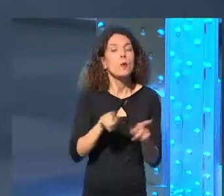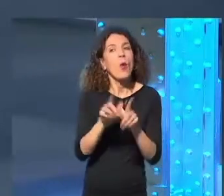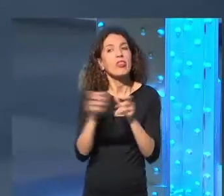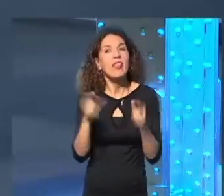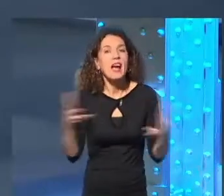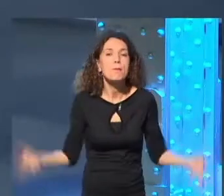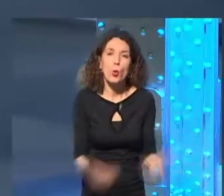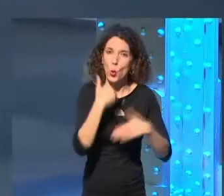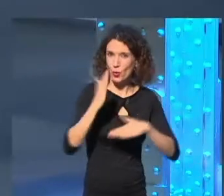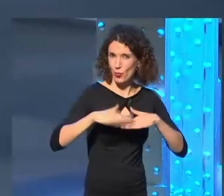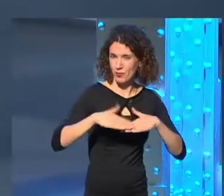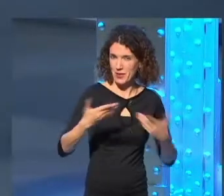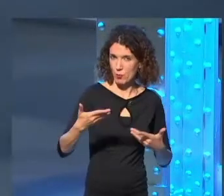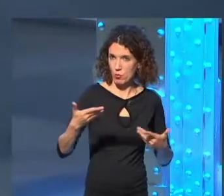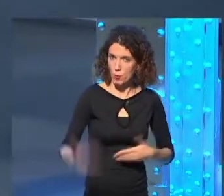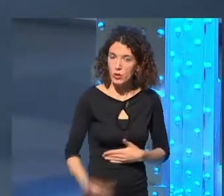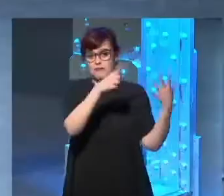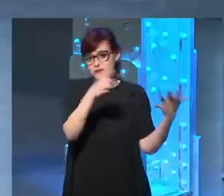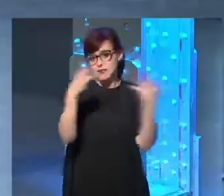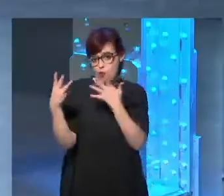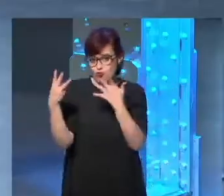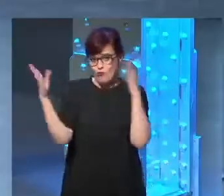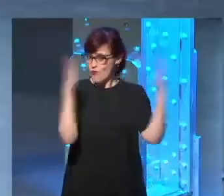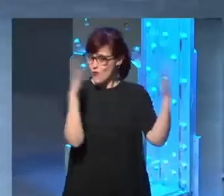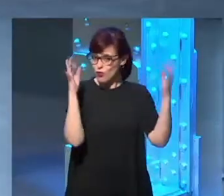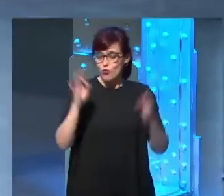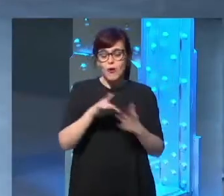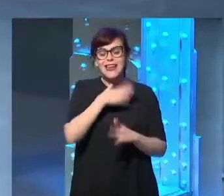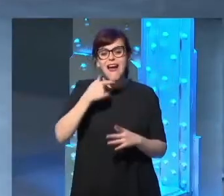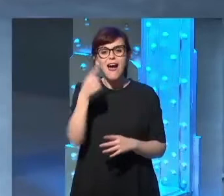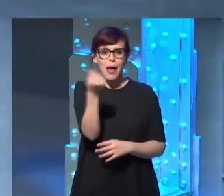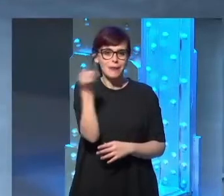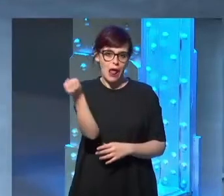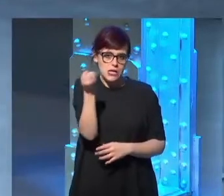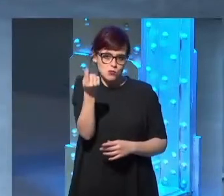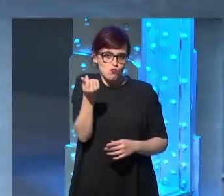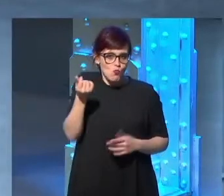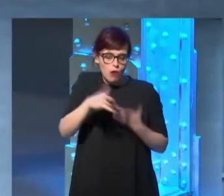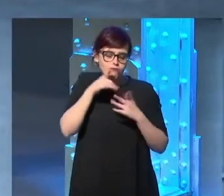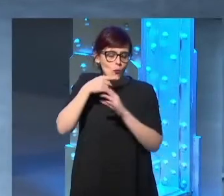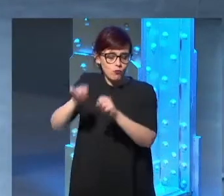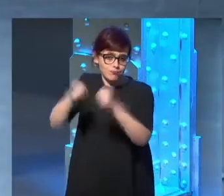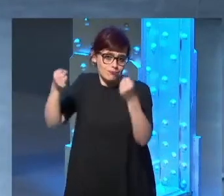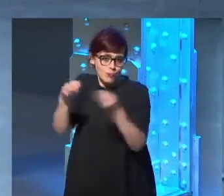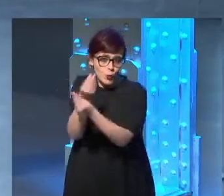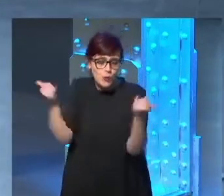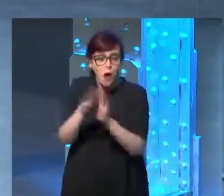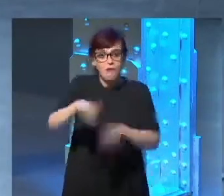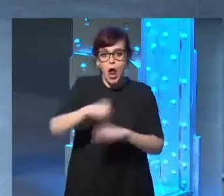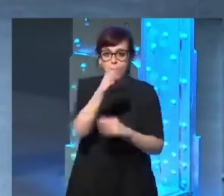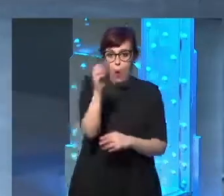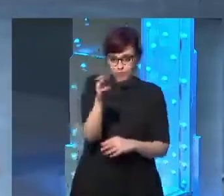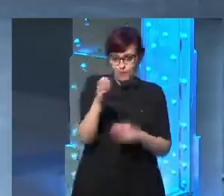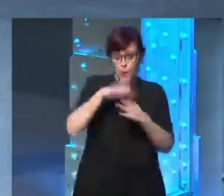impulso importante, yo creo, para el tema de la mujer. Querían acabar con el capitalismo tal como estaba entendido, pero al final la cultura pop acaba siendo